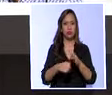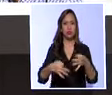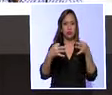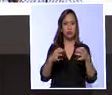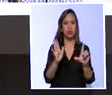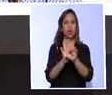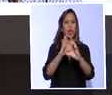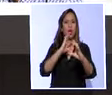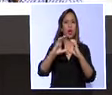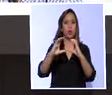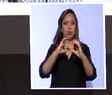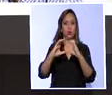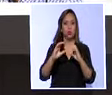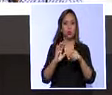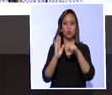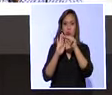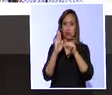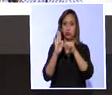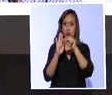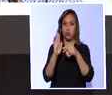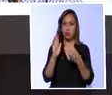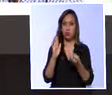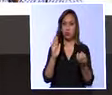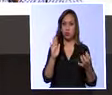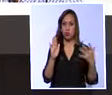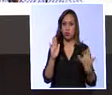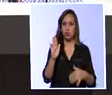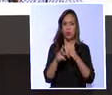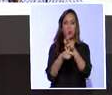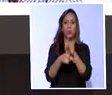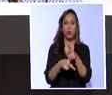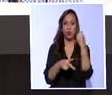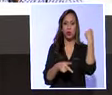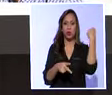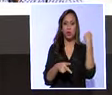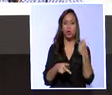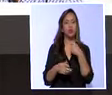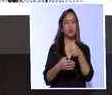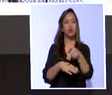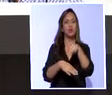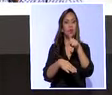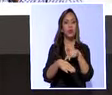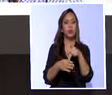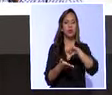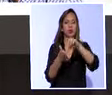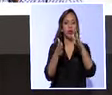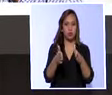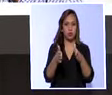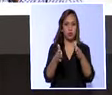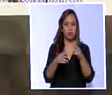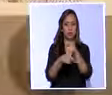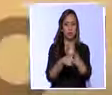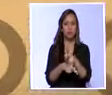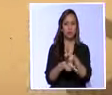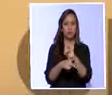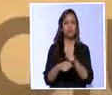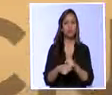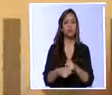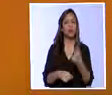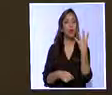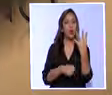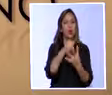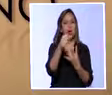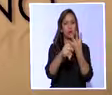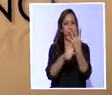de Comunicación, norma que a criterio de muchos protege los derechos de periodistas y ciudadanos. Tras cuatro años de